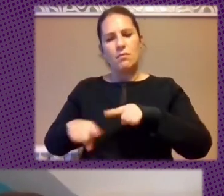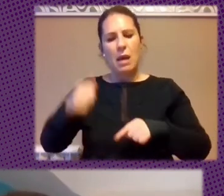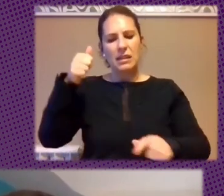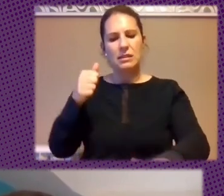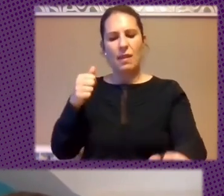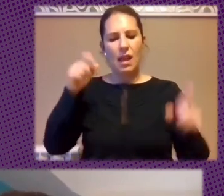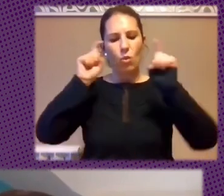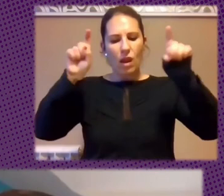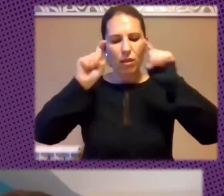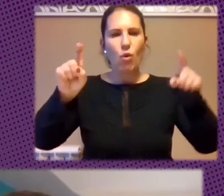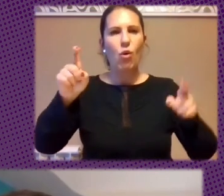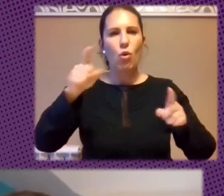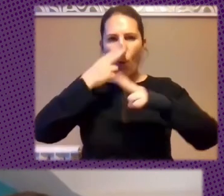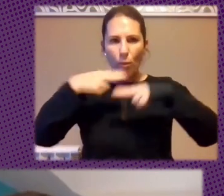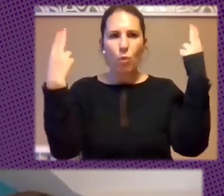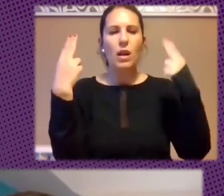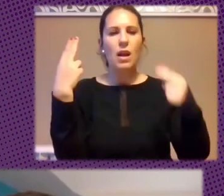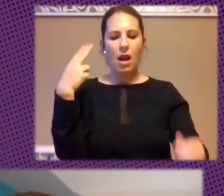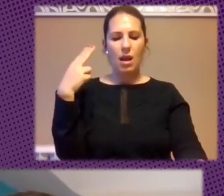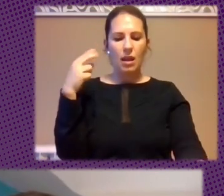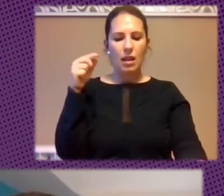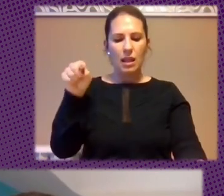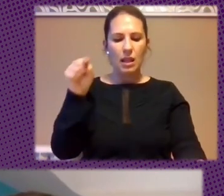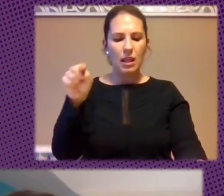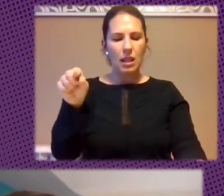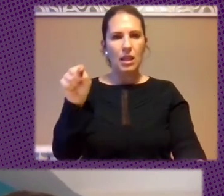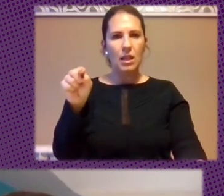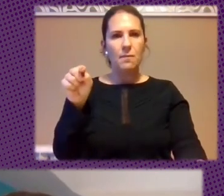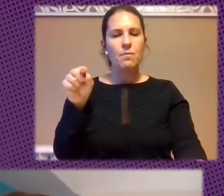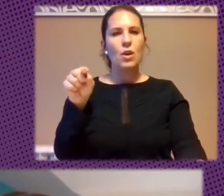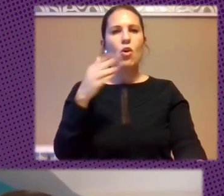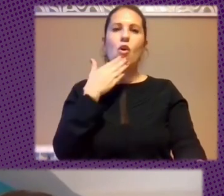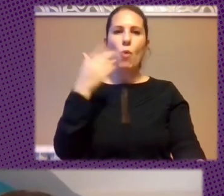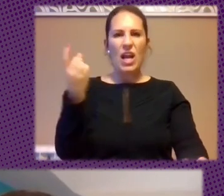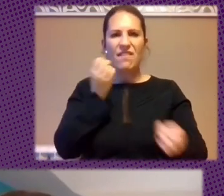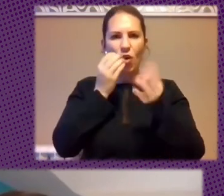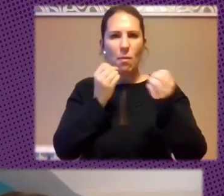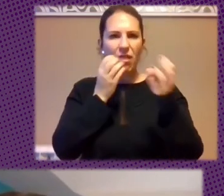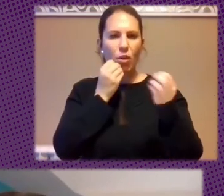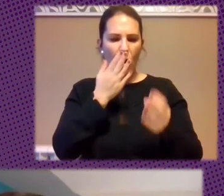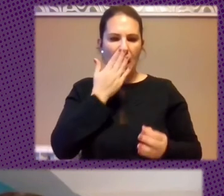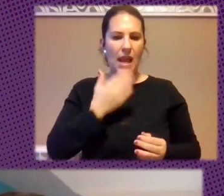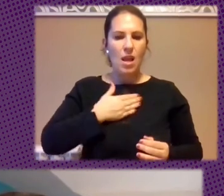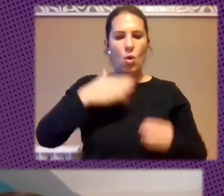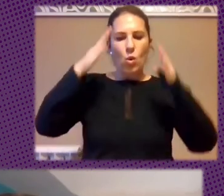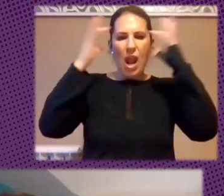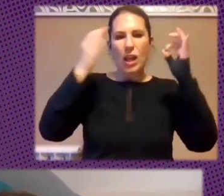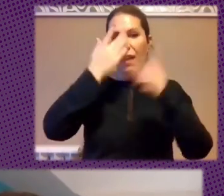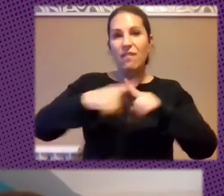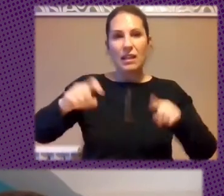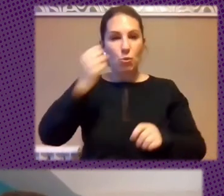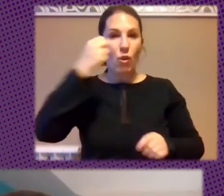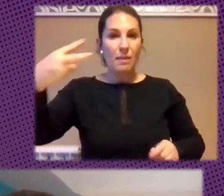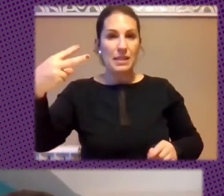Educación Pública Con Una Información Desde Una Distinta Lógica Y